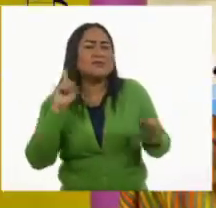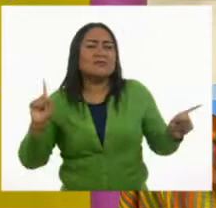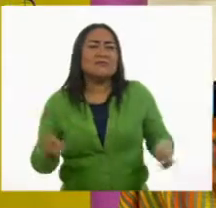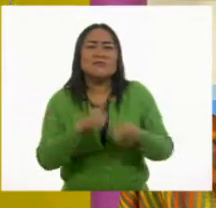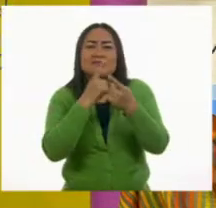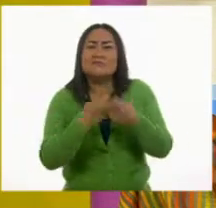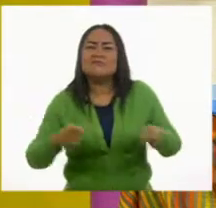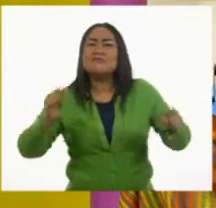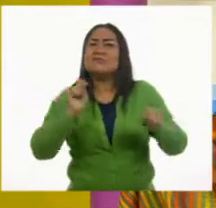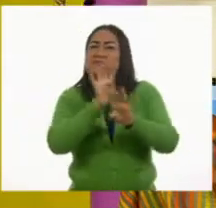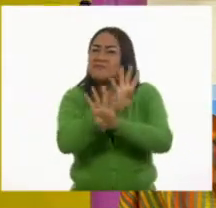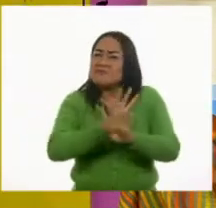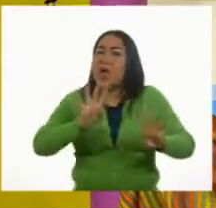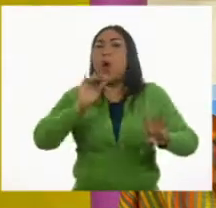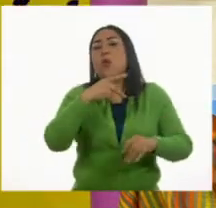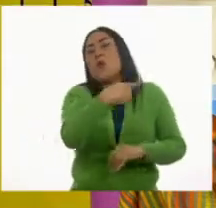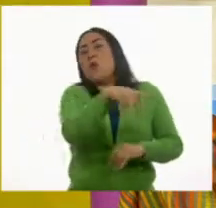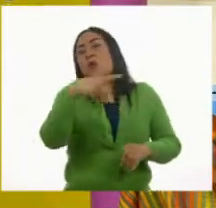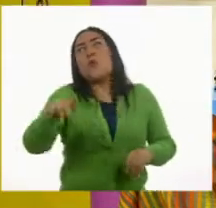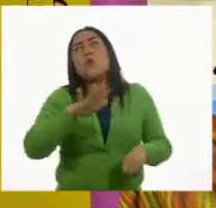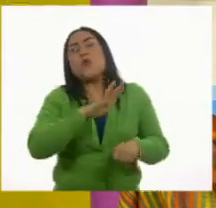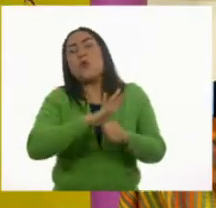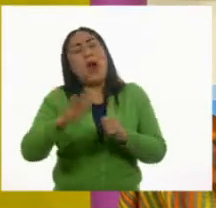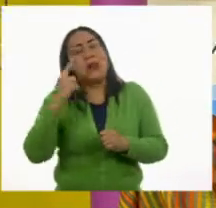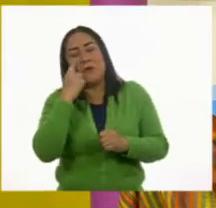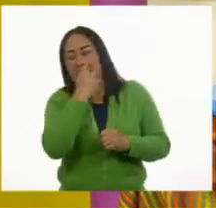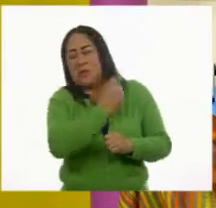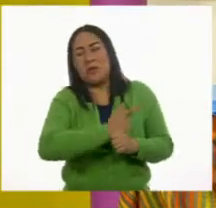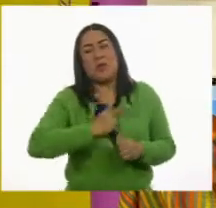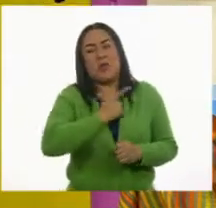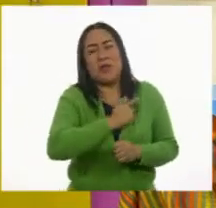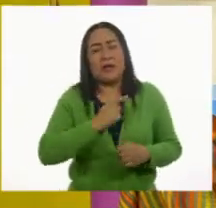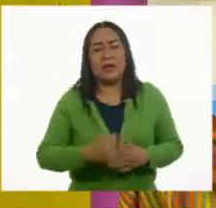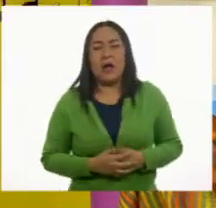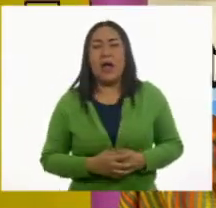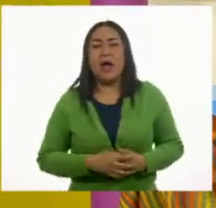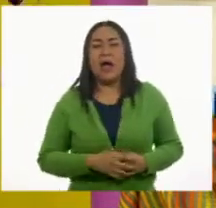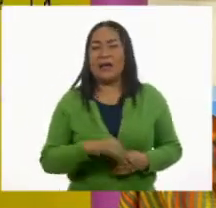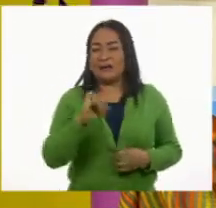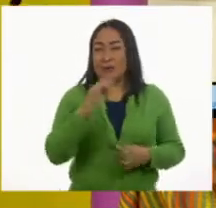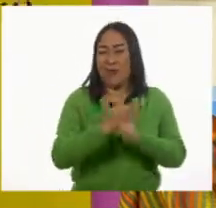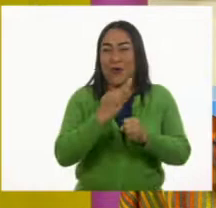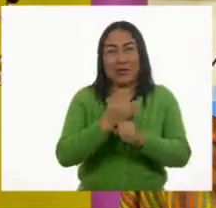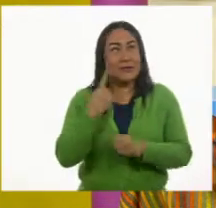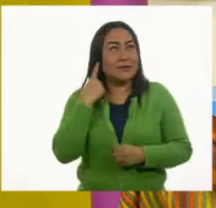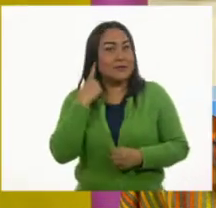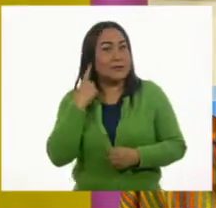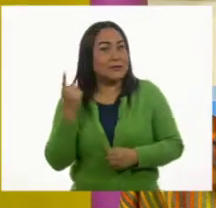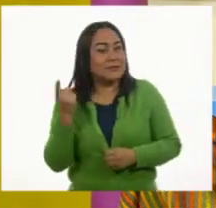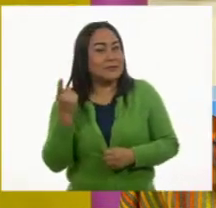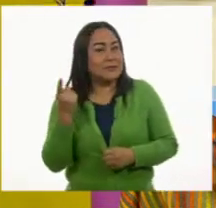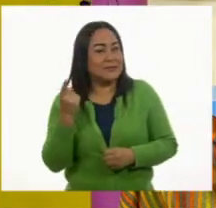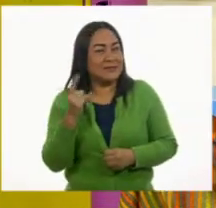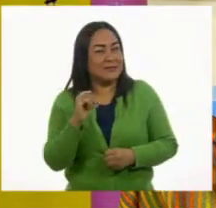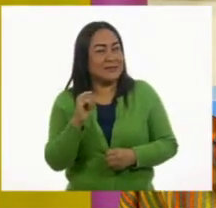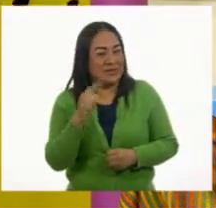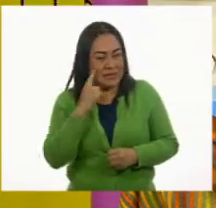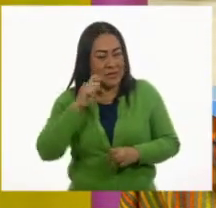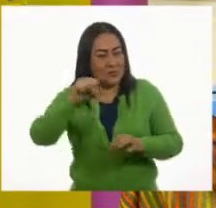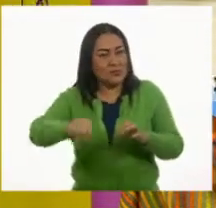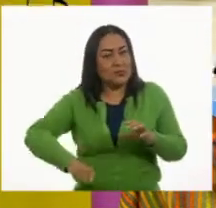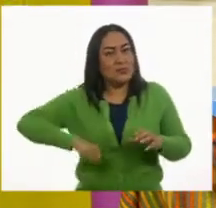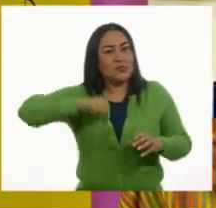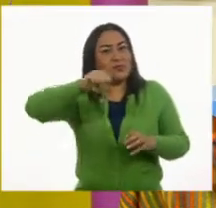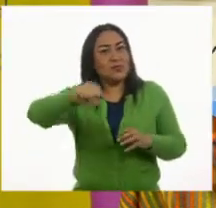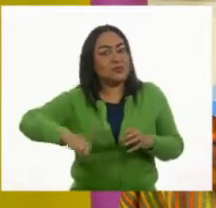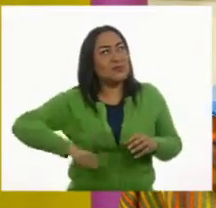orquesta o de lo que la gente quisiera escuchar. ¡Ay! ¿Cómo es? Ya se está escuchando. Ah, exactamente. Estoy dando vueltas y se está